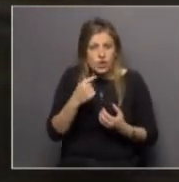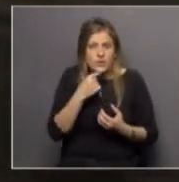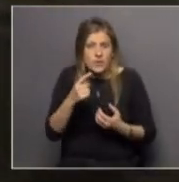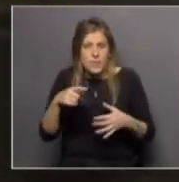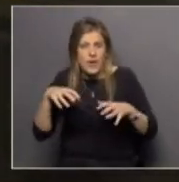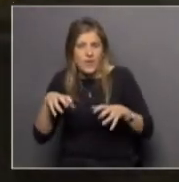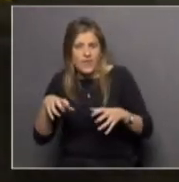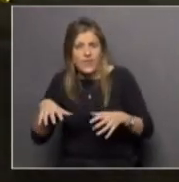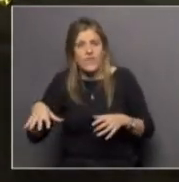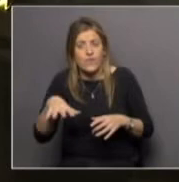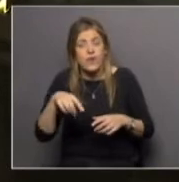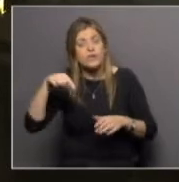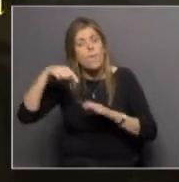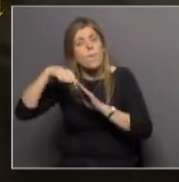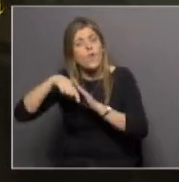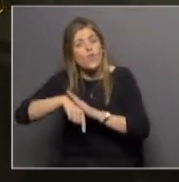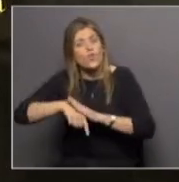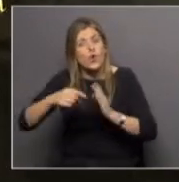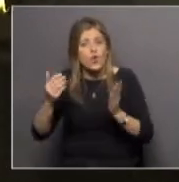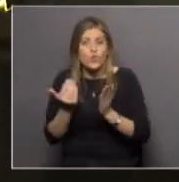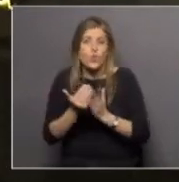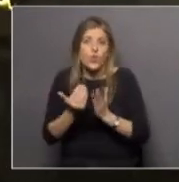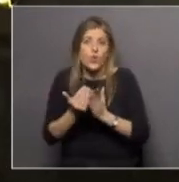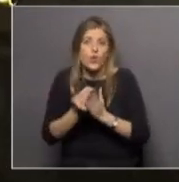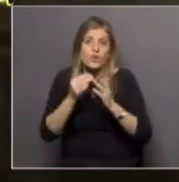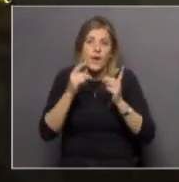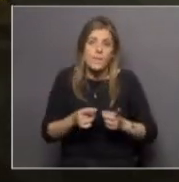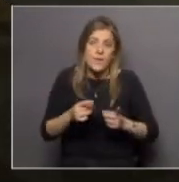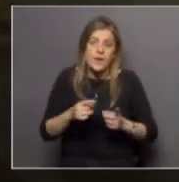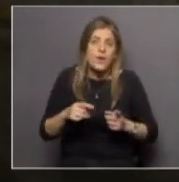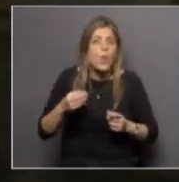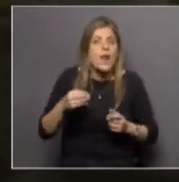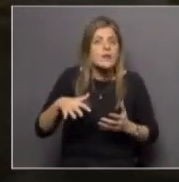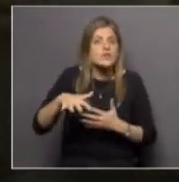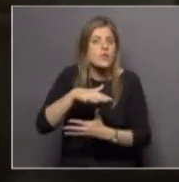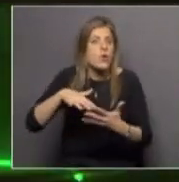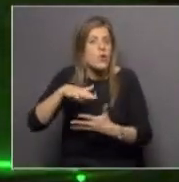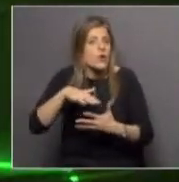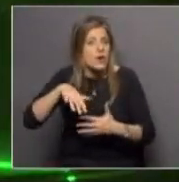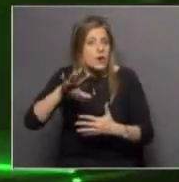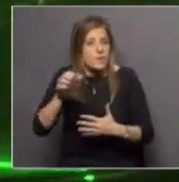y después se profundiza el estudio realizando medidas en las zonas que se consideran pertinentes en base a ese estudio